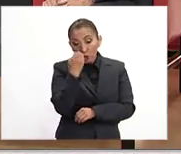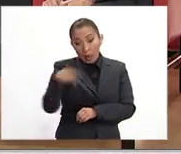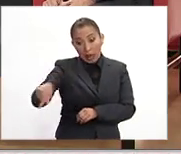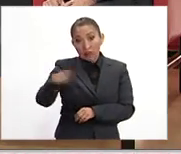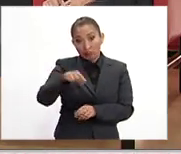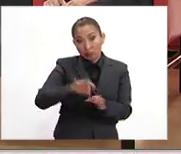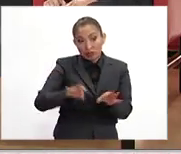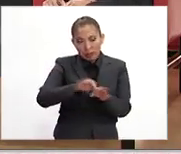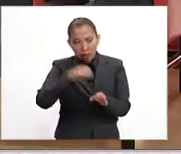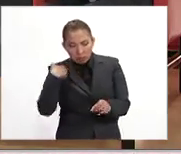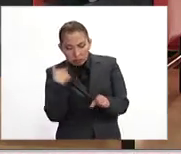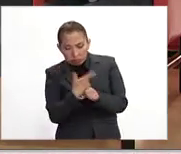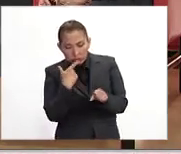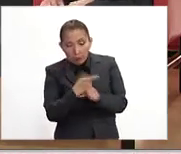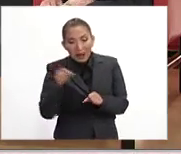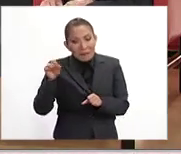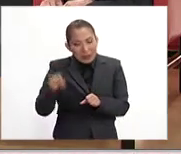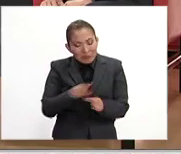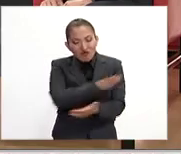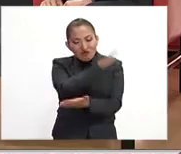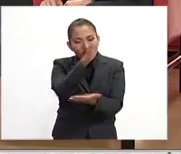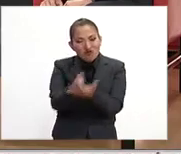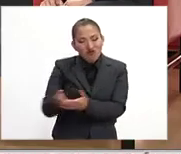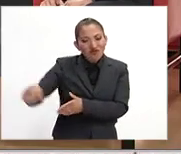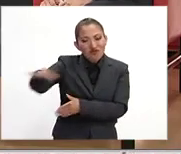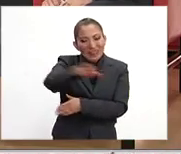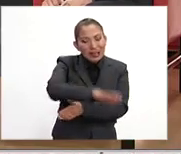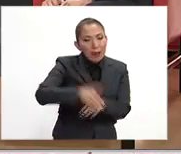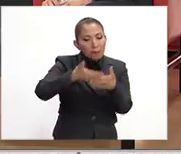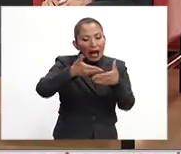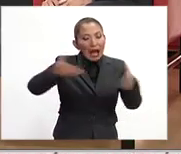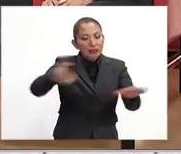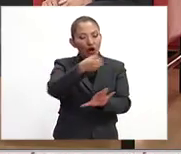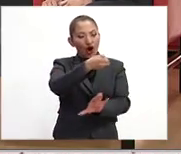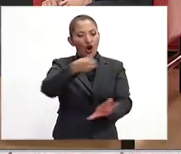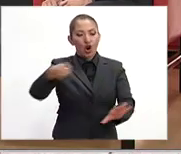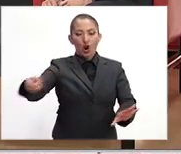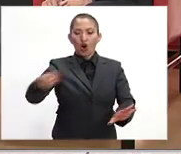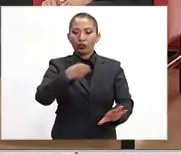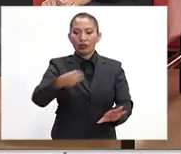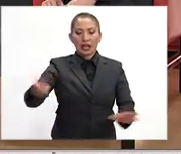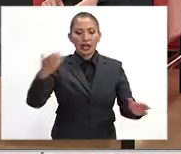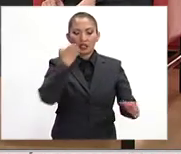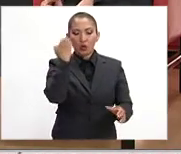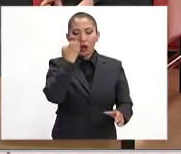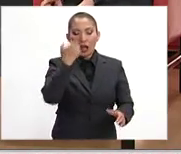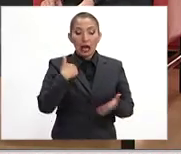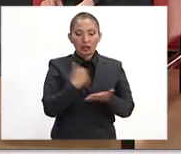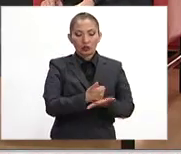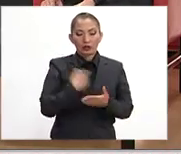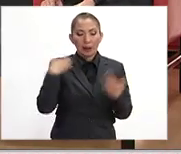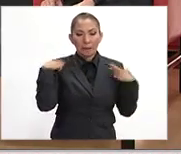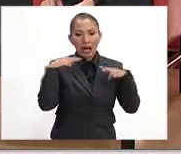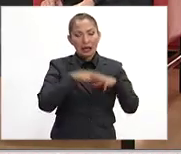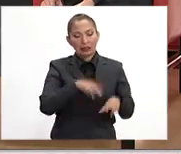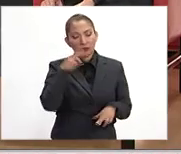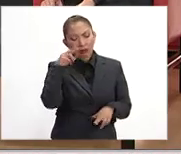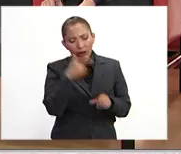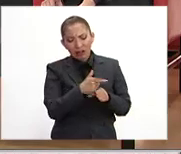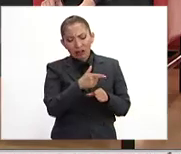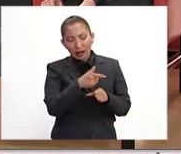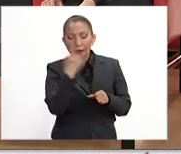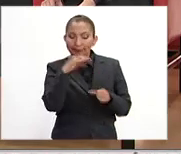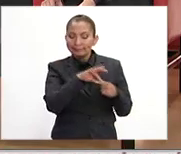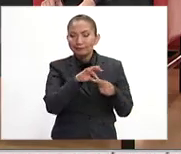es importante, porque justamente es donde entran a un entorno un poco más estructurado y ayuda mucho la opinión del docente para